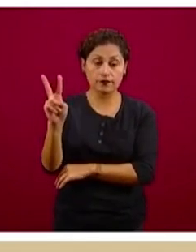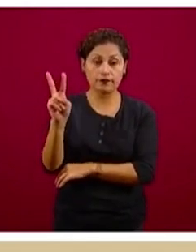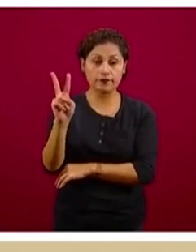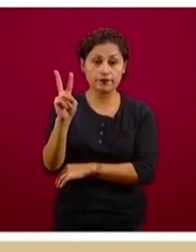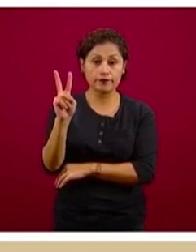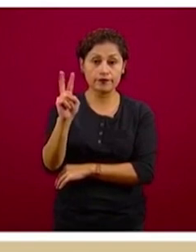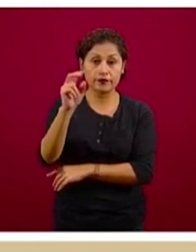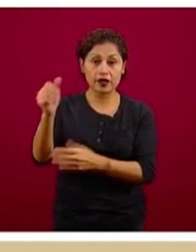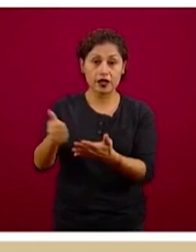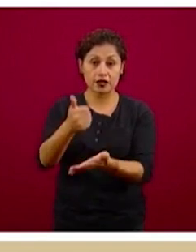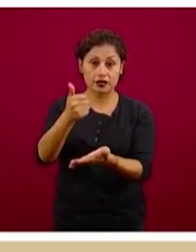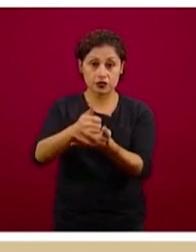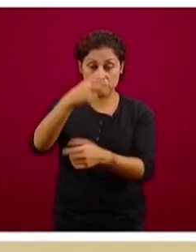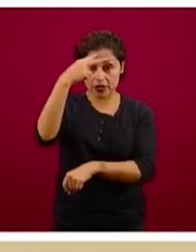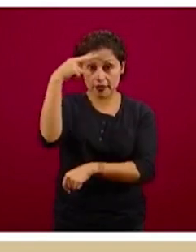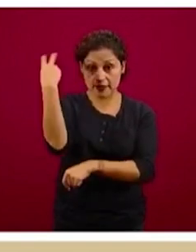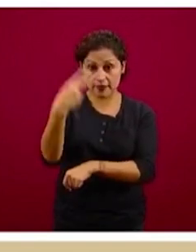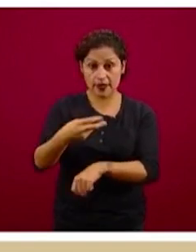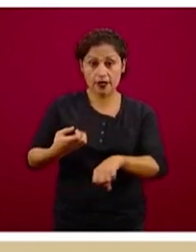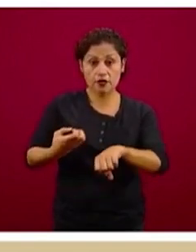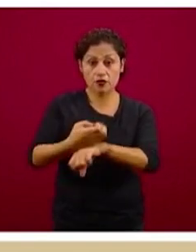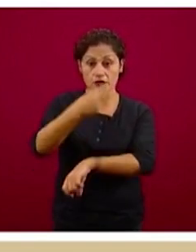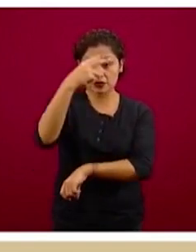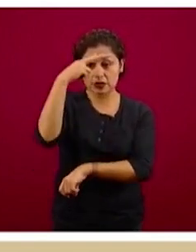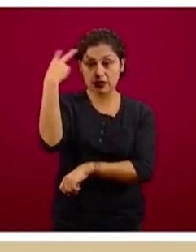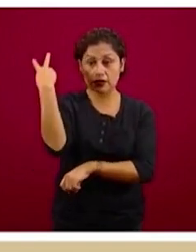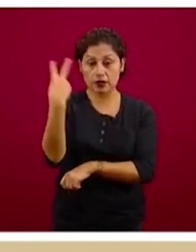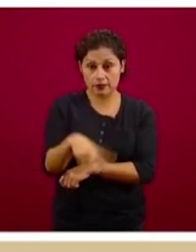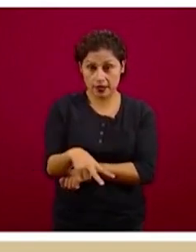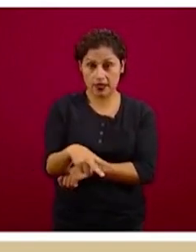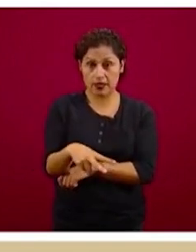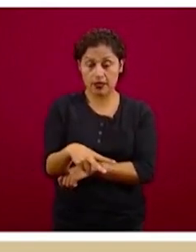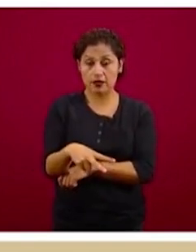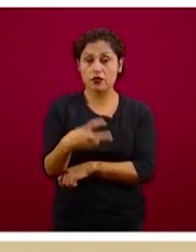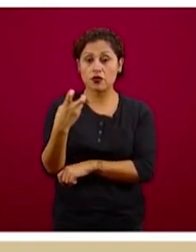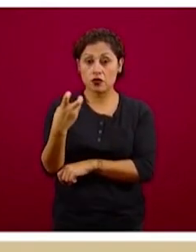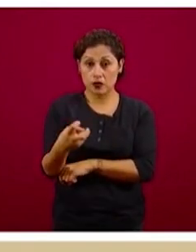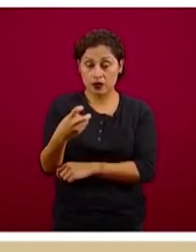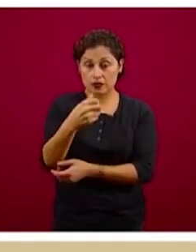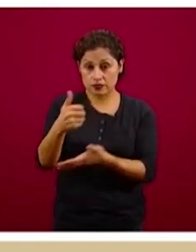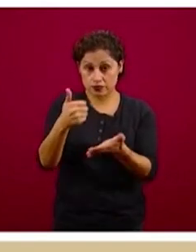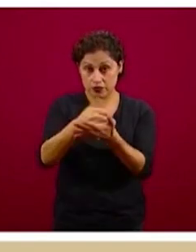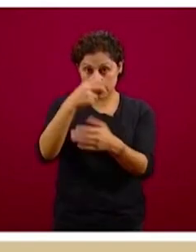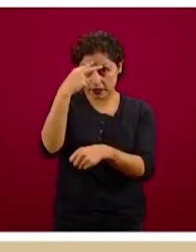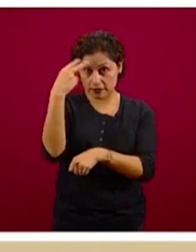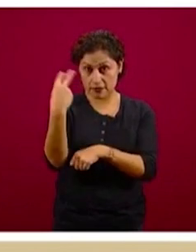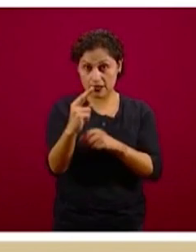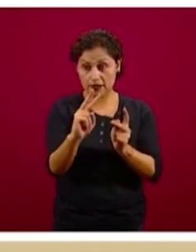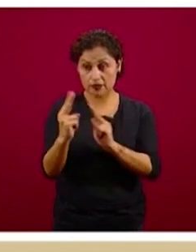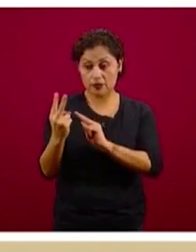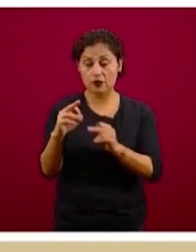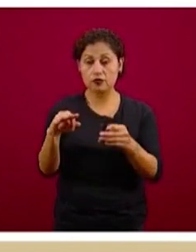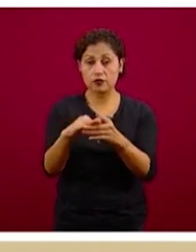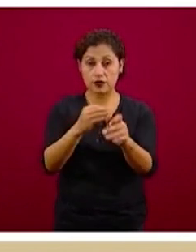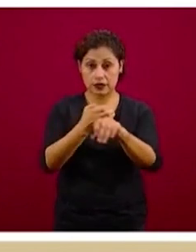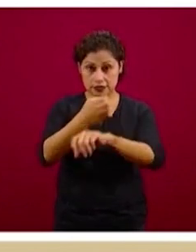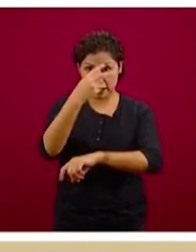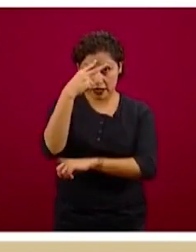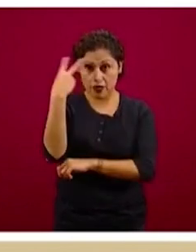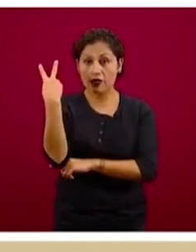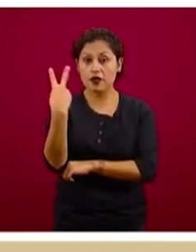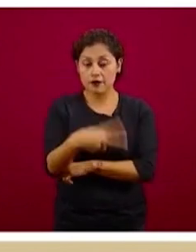y Estado de México, que es particularmente los municipios conurbados del Valle de México, son los que tienen